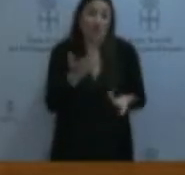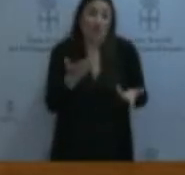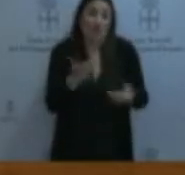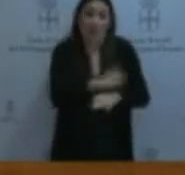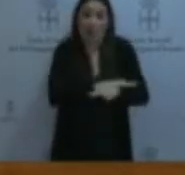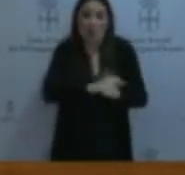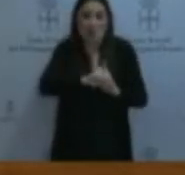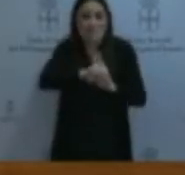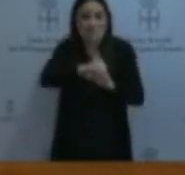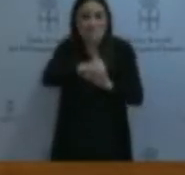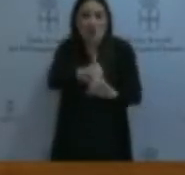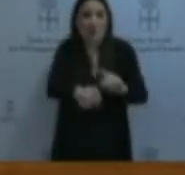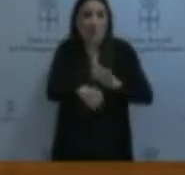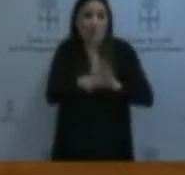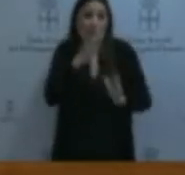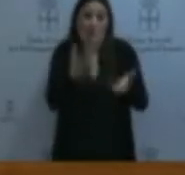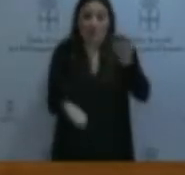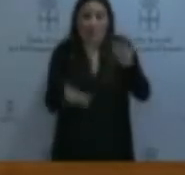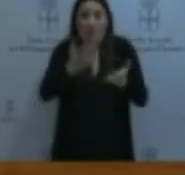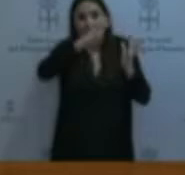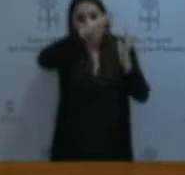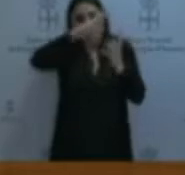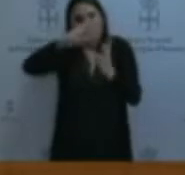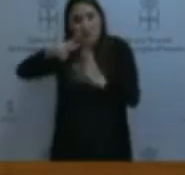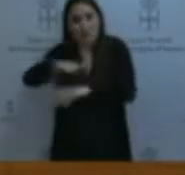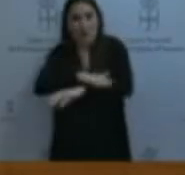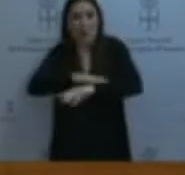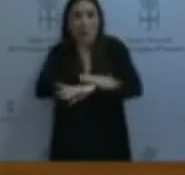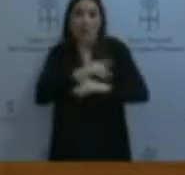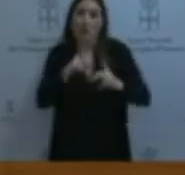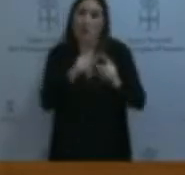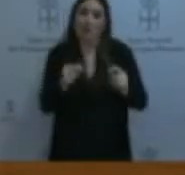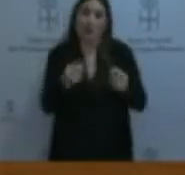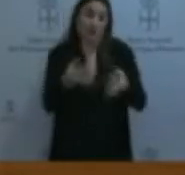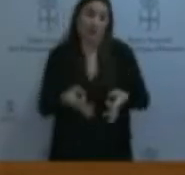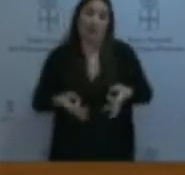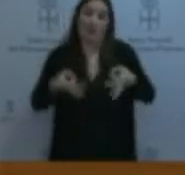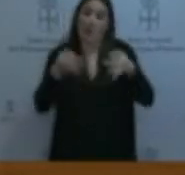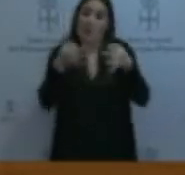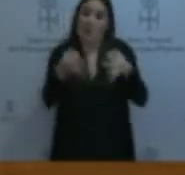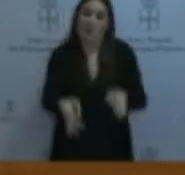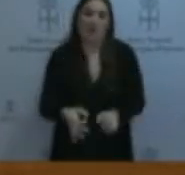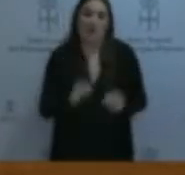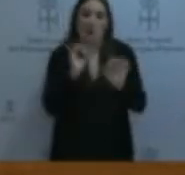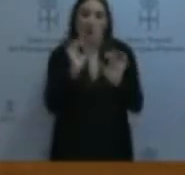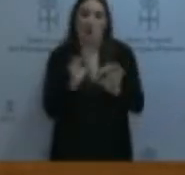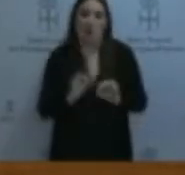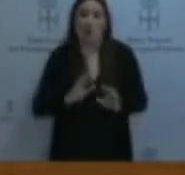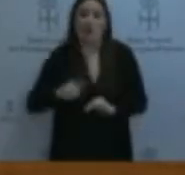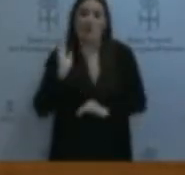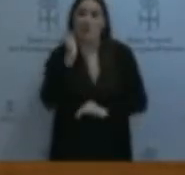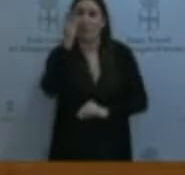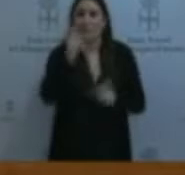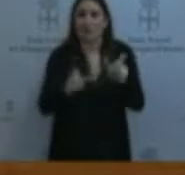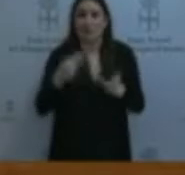equilibrios de cuentas del gobierno asturiano siempre son los mismos y las mismas los que pierden. Es